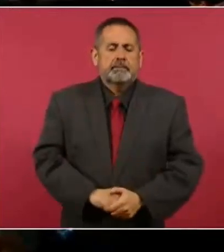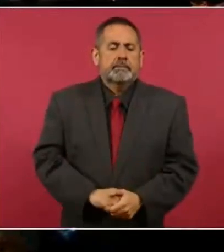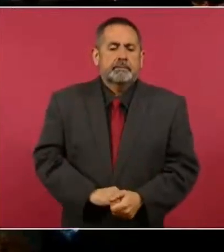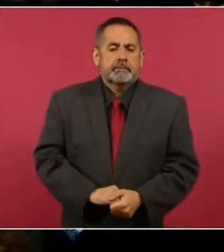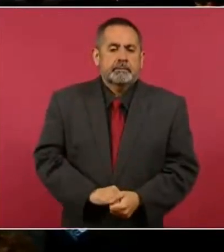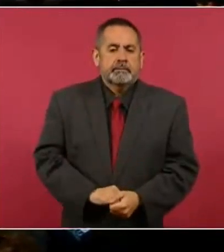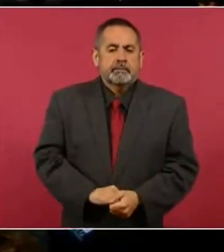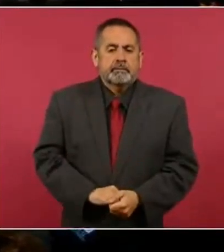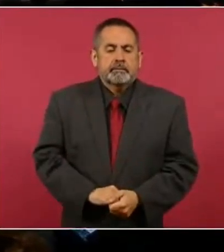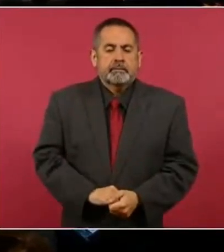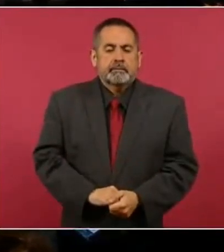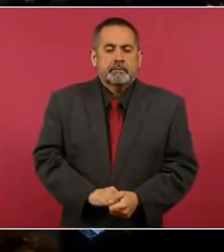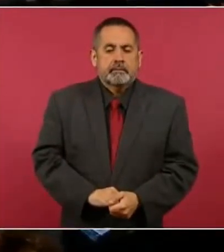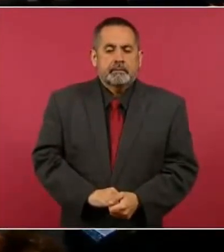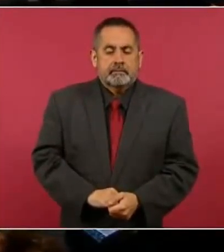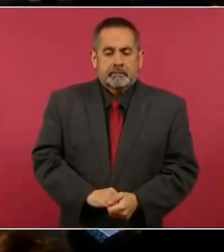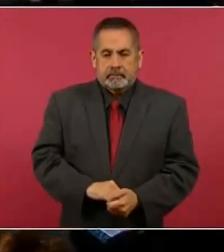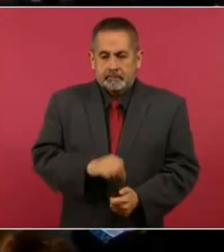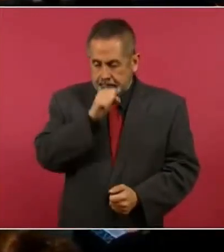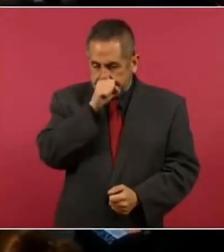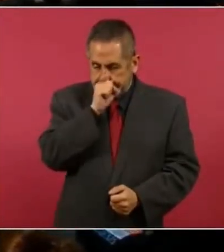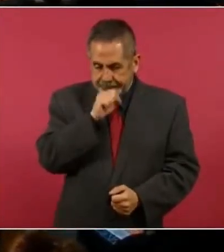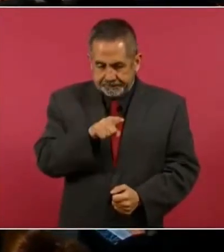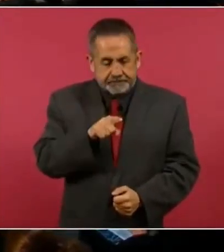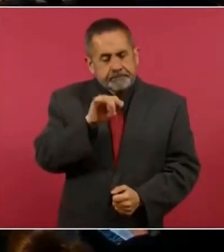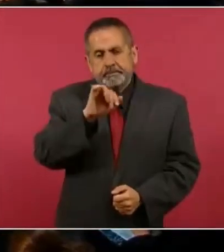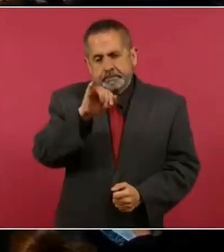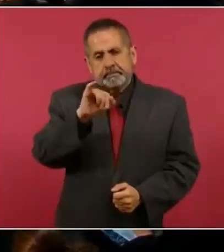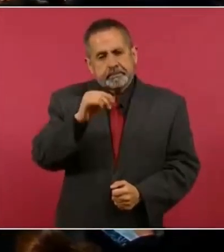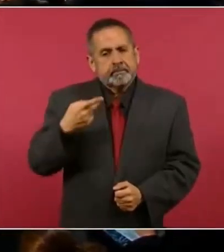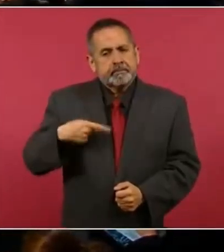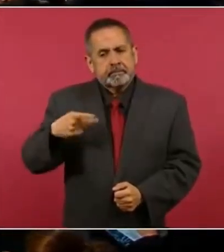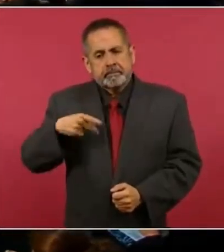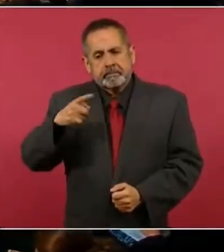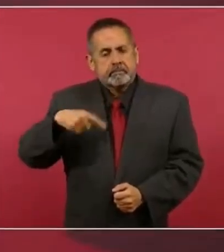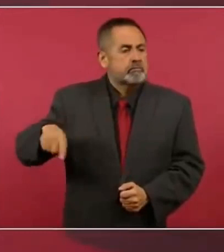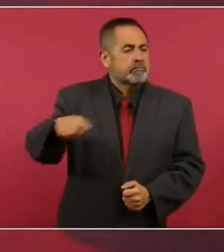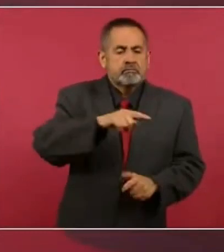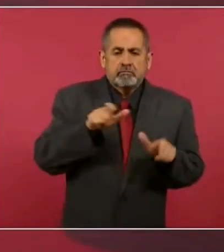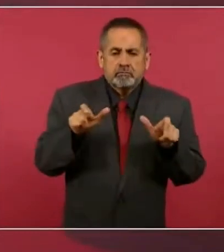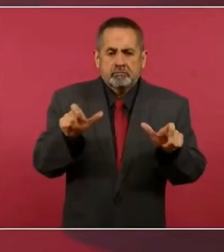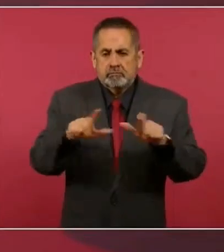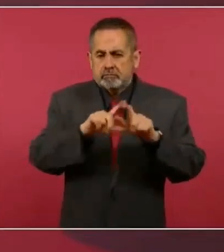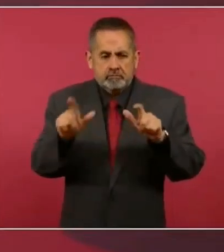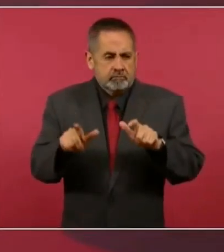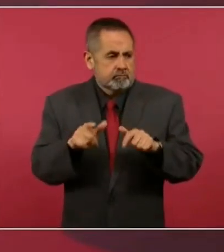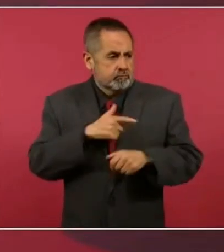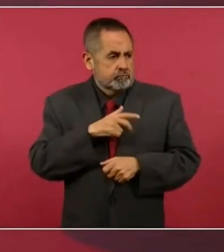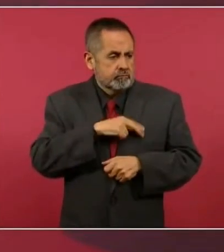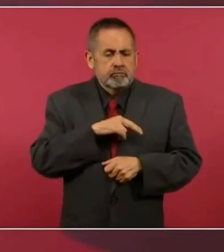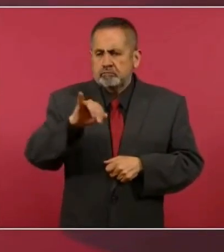primero, pues la gente sí quiere que esté la Guardia Nacional